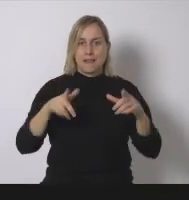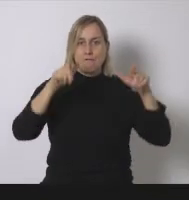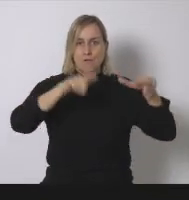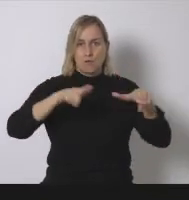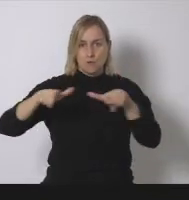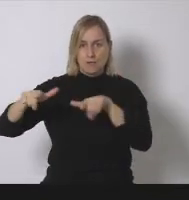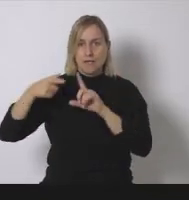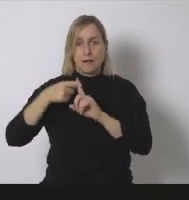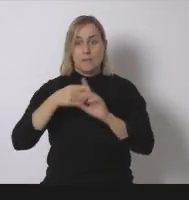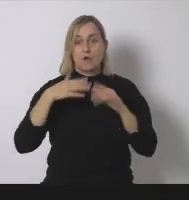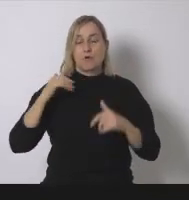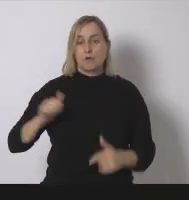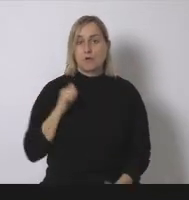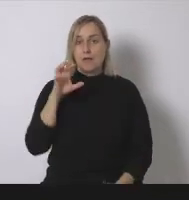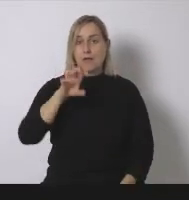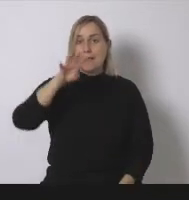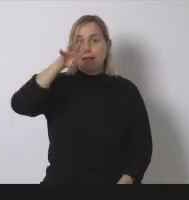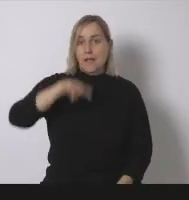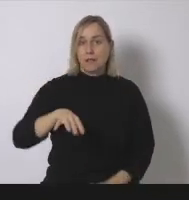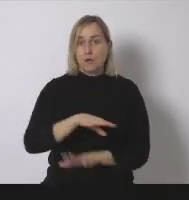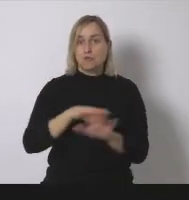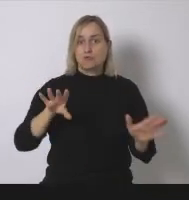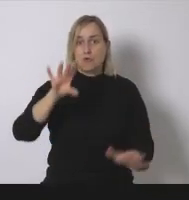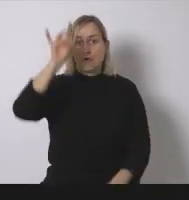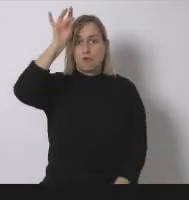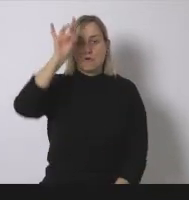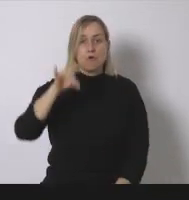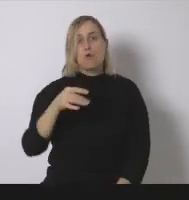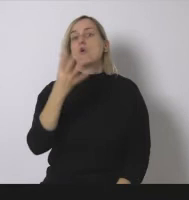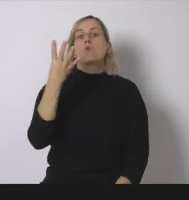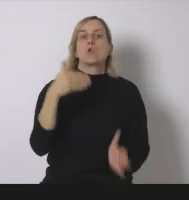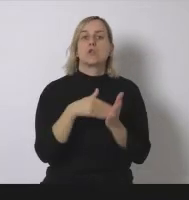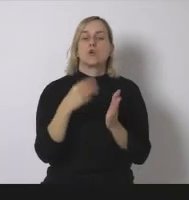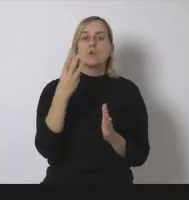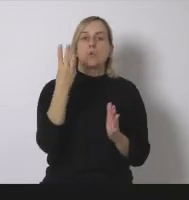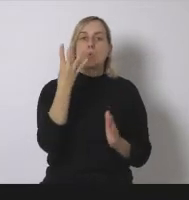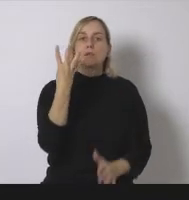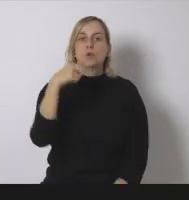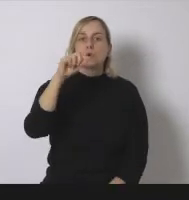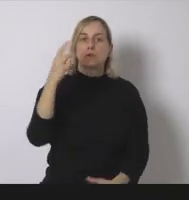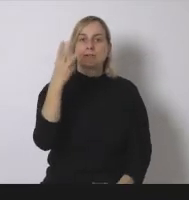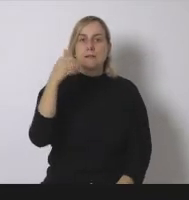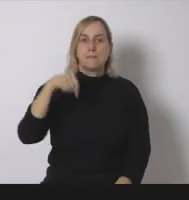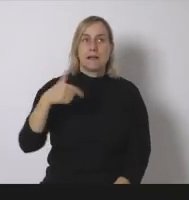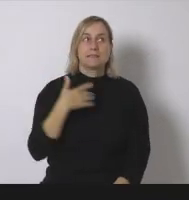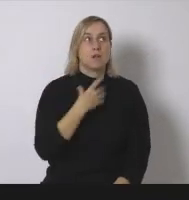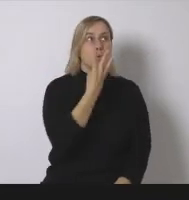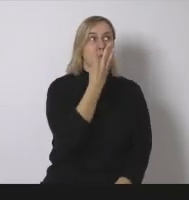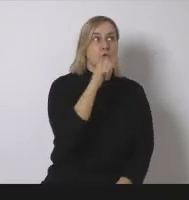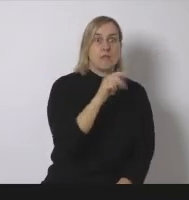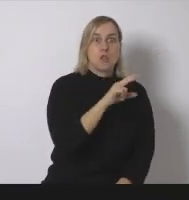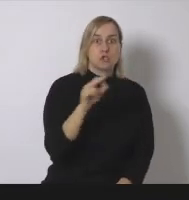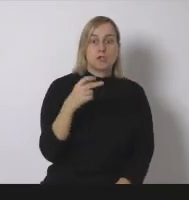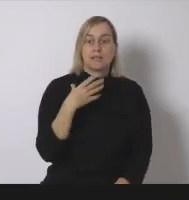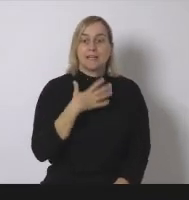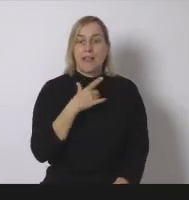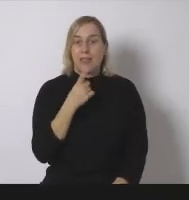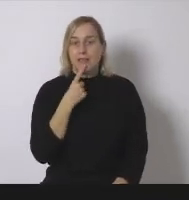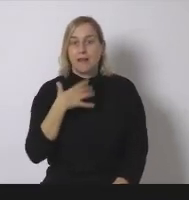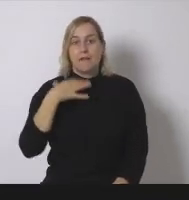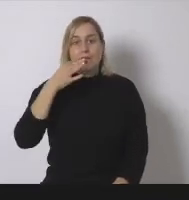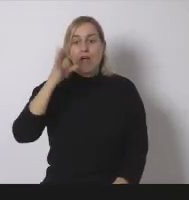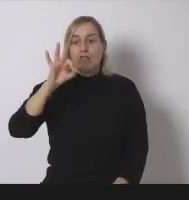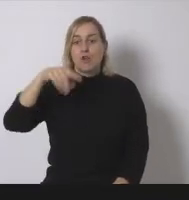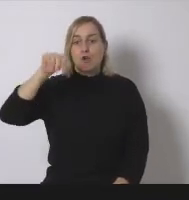4,3 megas de 4.200 es decir un 0, algo por ciento de toda la potencia que se